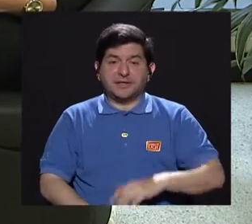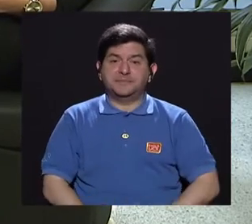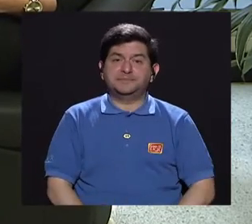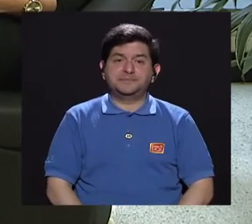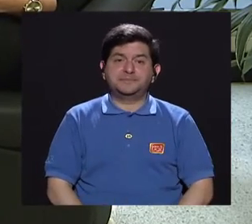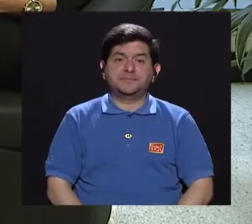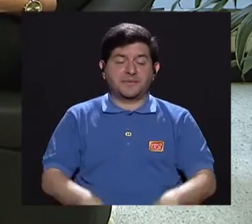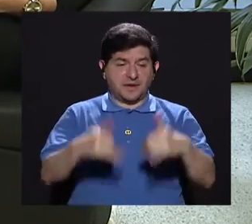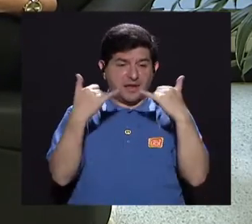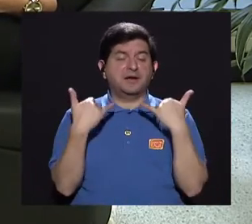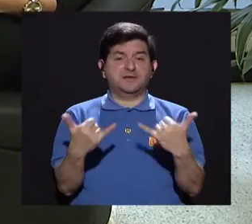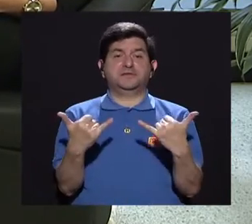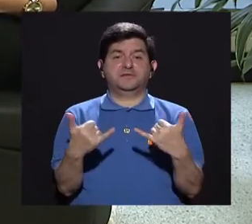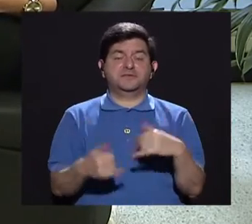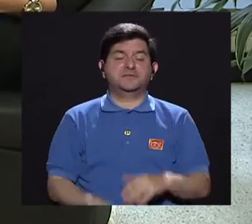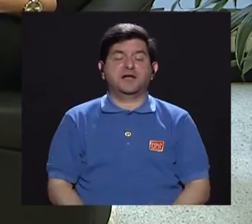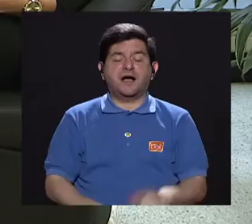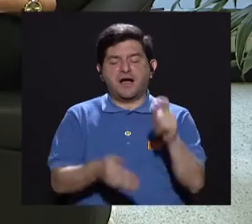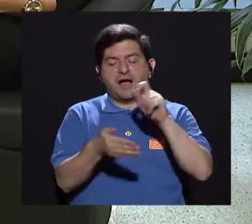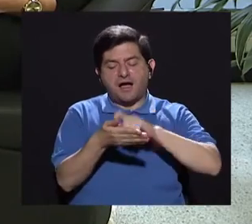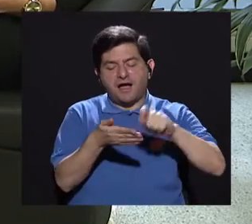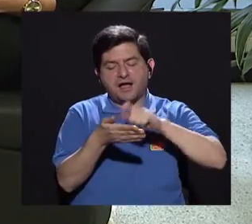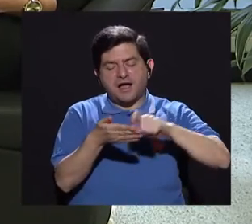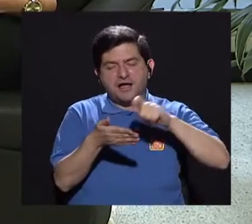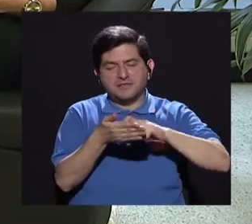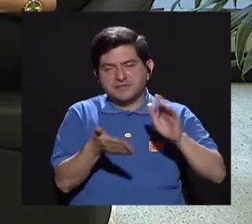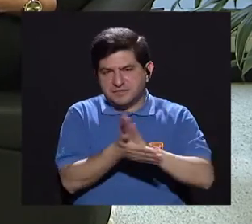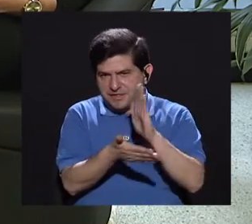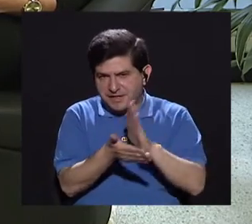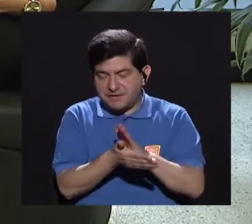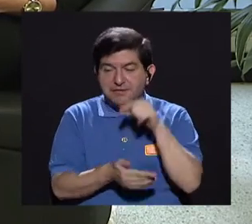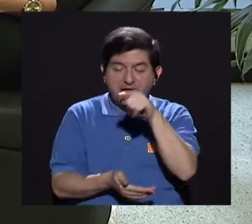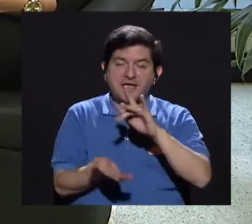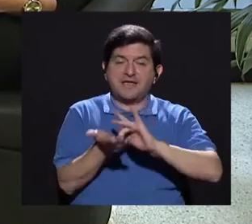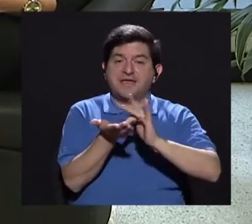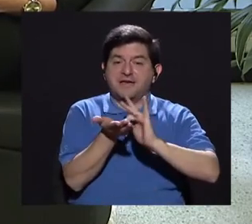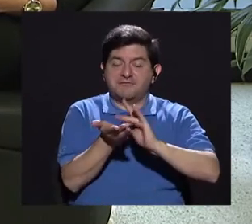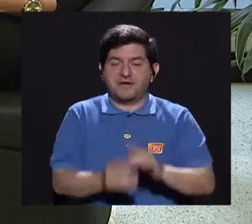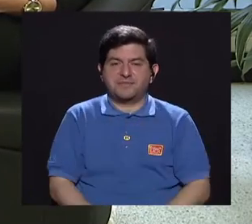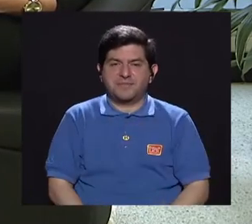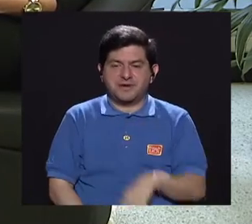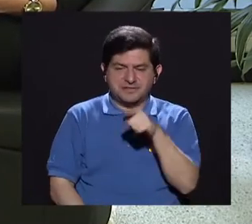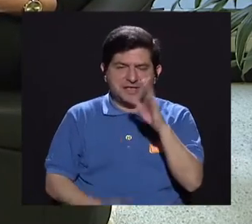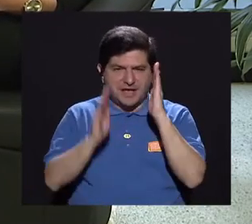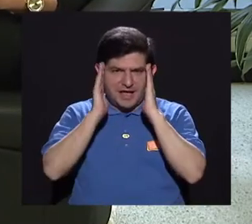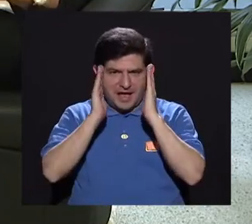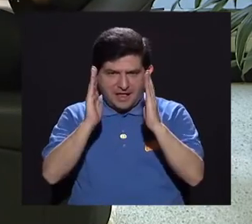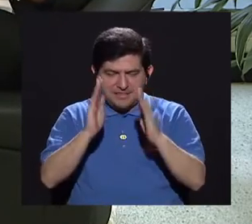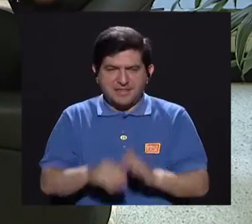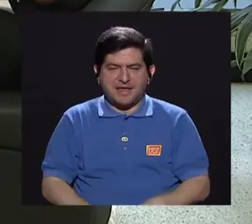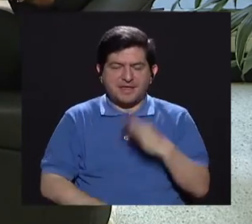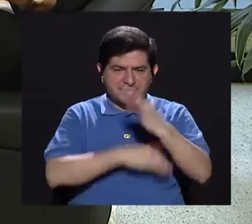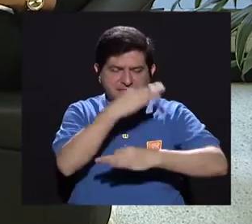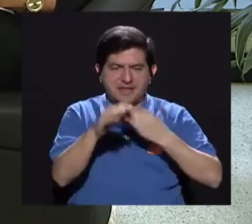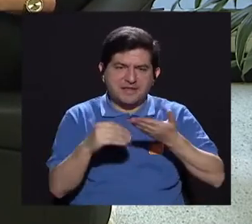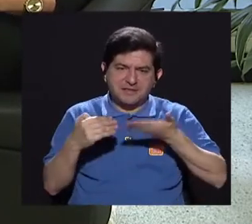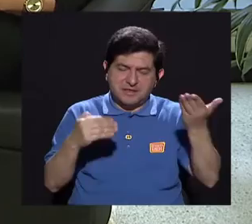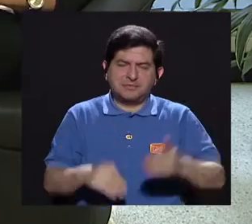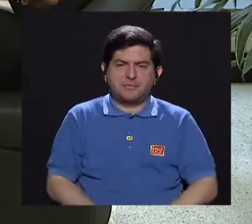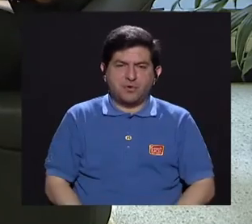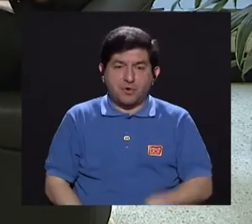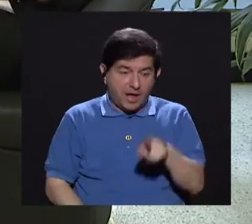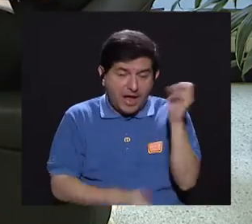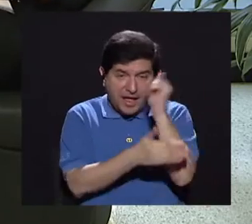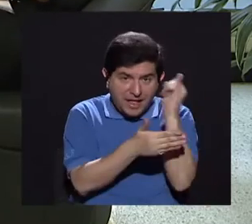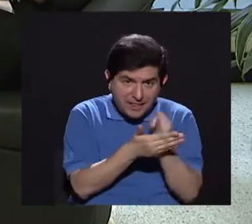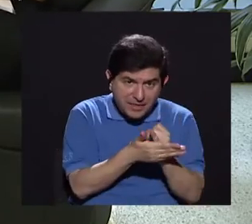y ya con esto se escribe en la receta y farmacia aborda lo que sería ese tipo de cosas. Viene el